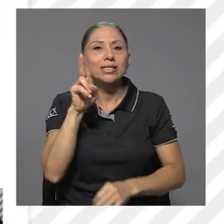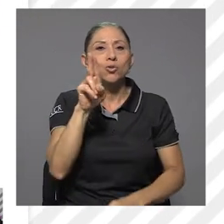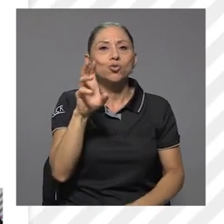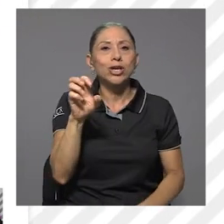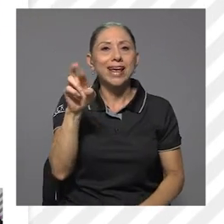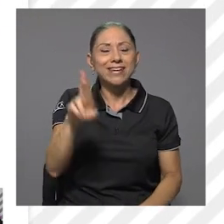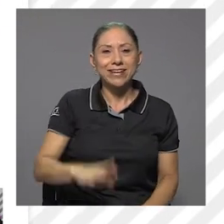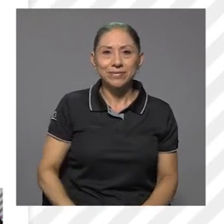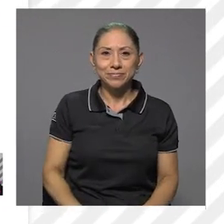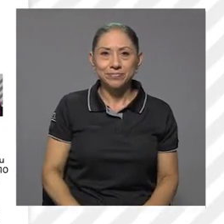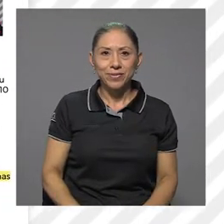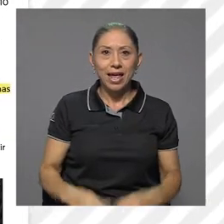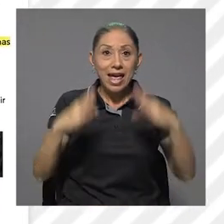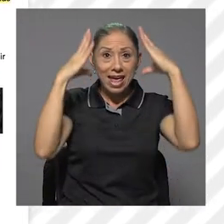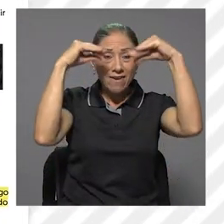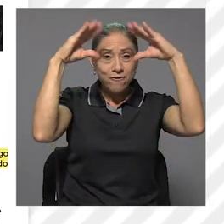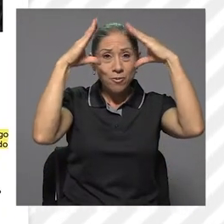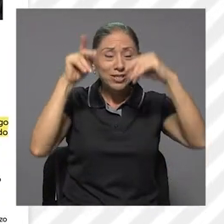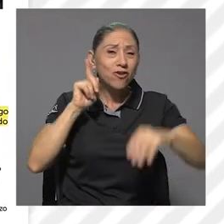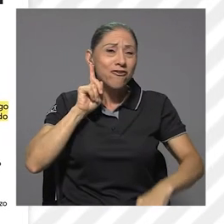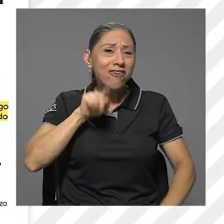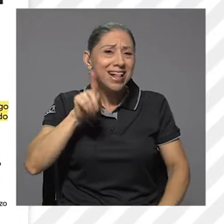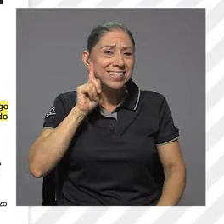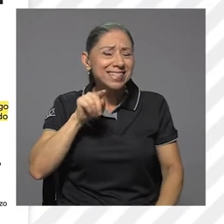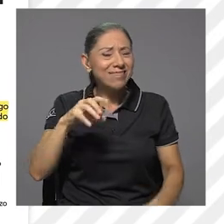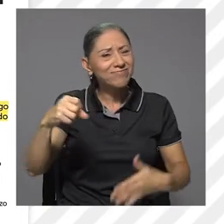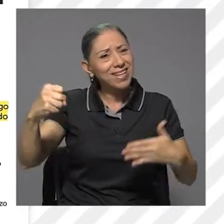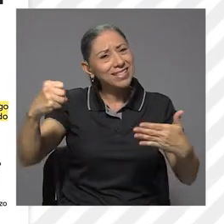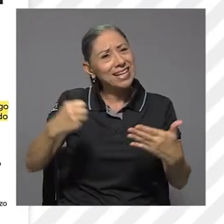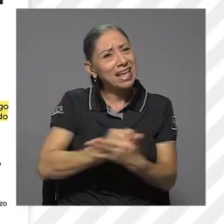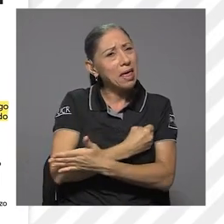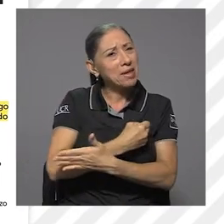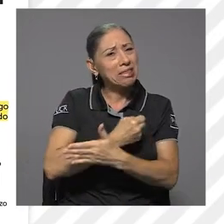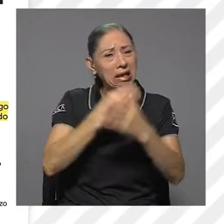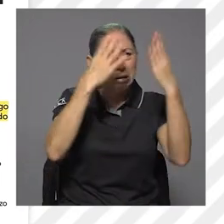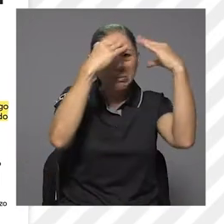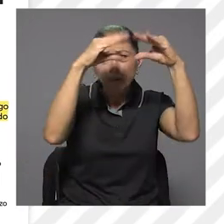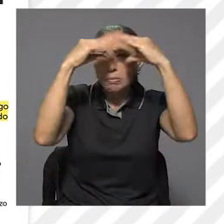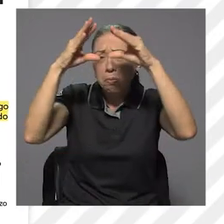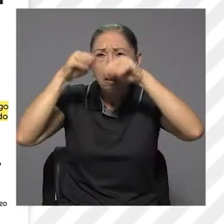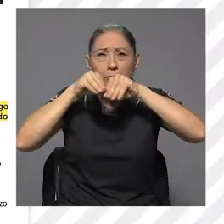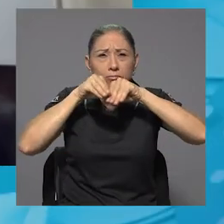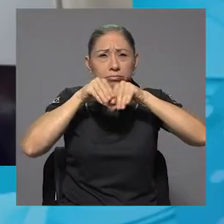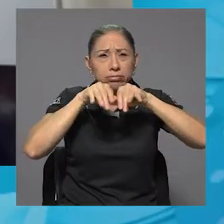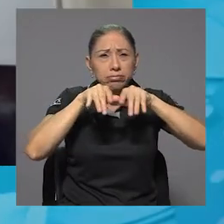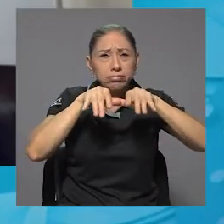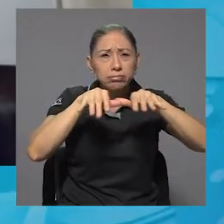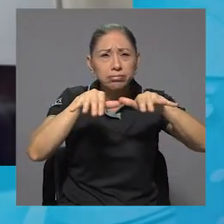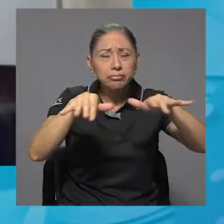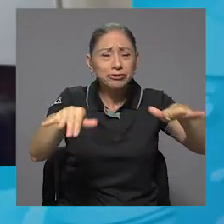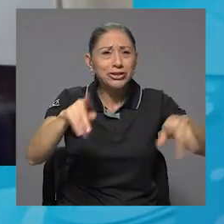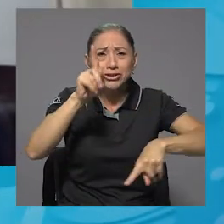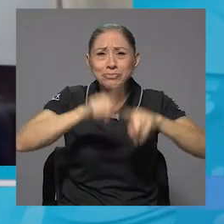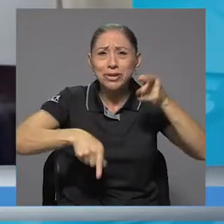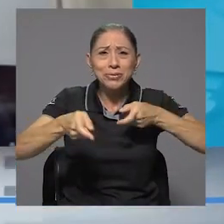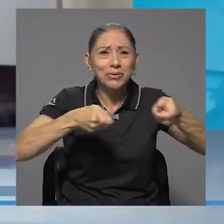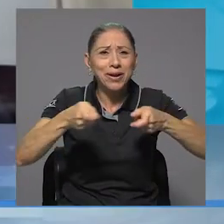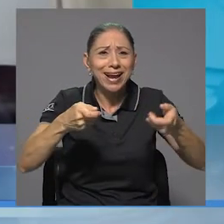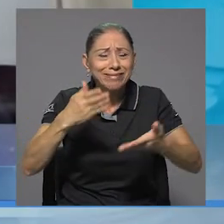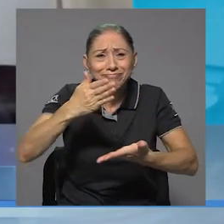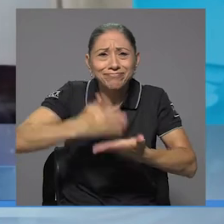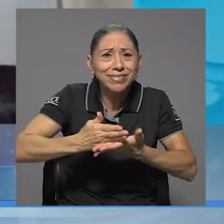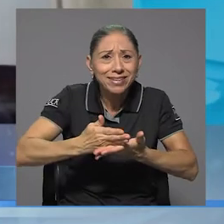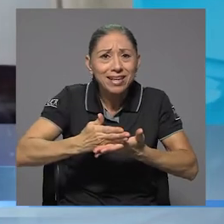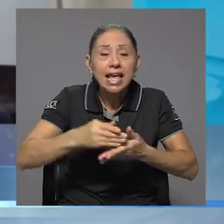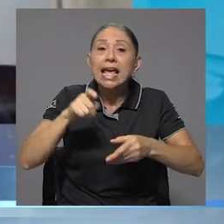UCR. La información falsa desgraciadamente se disemina a una velocidad a veces incontrolable y es necesario que haya este